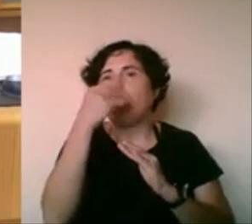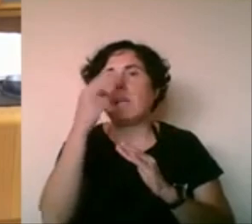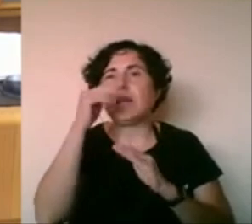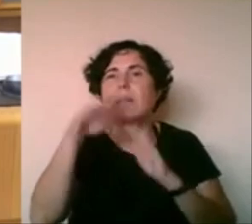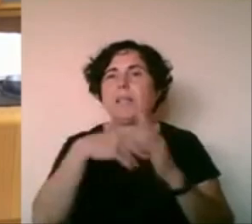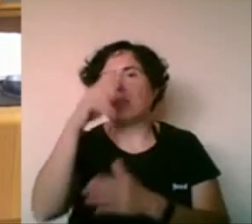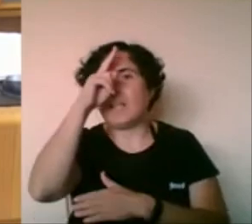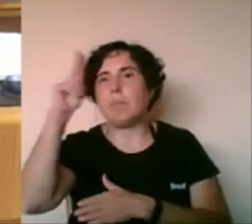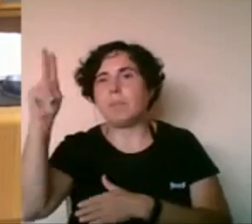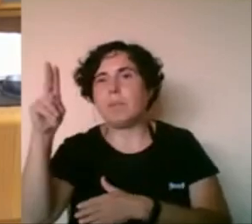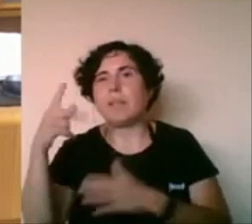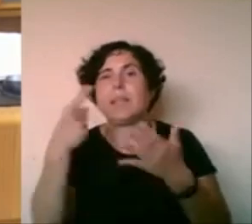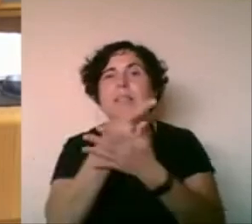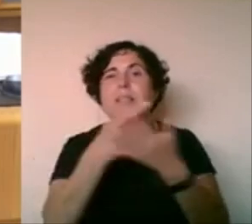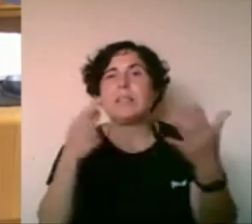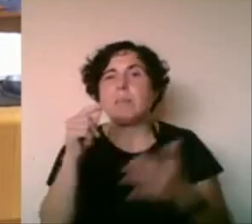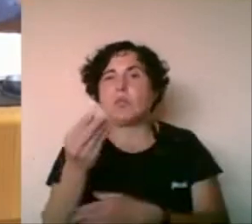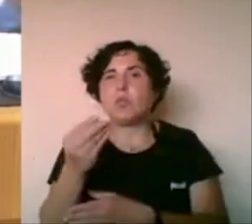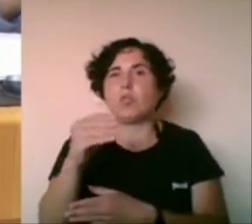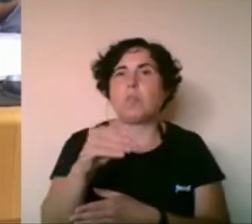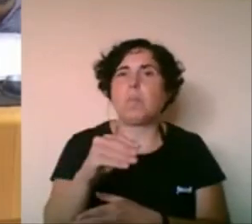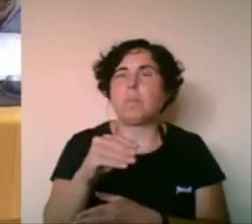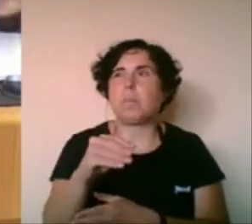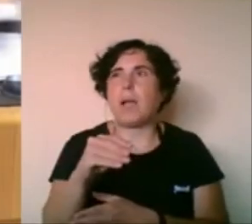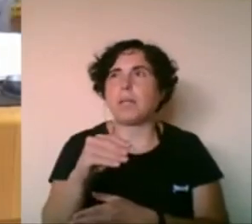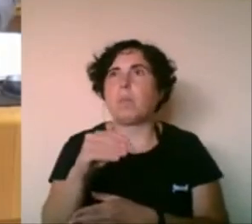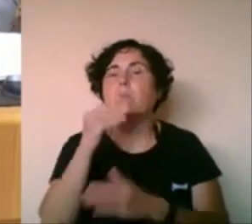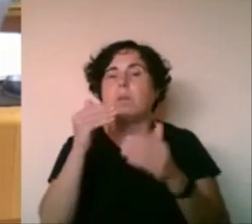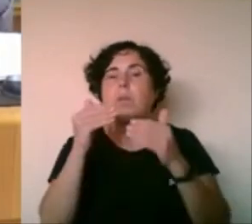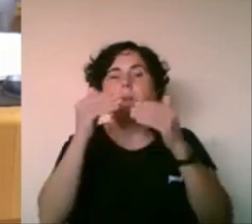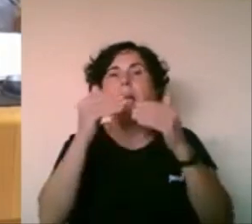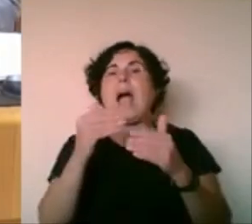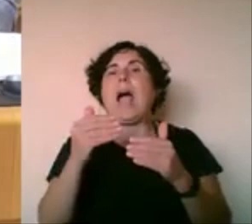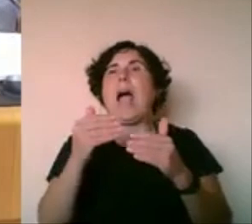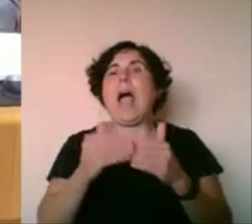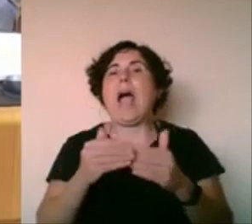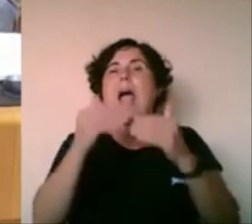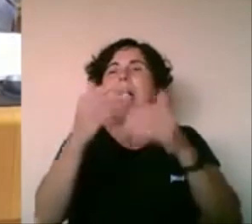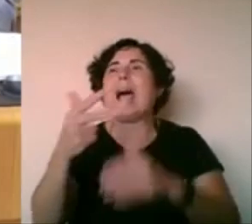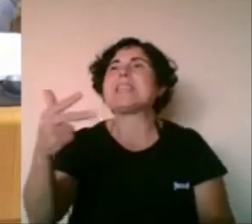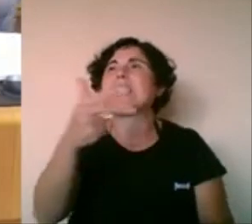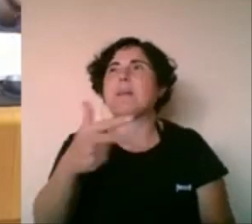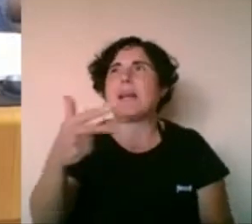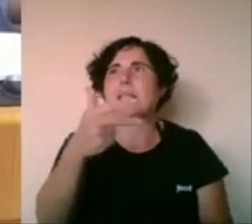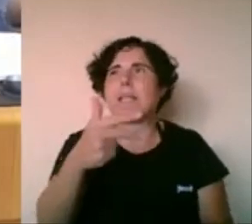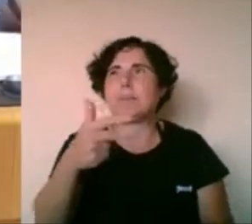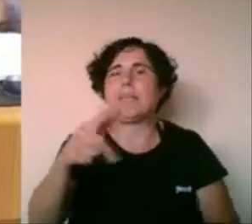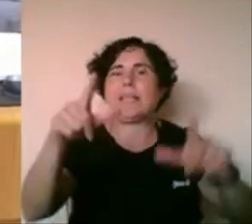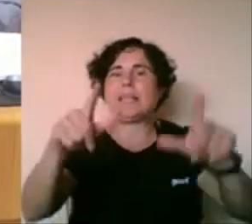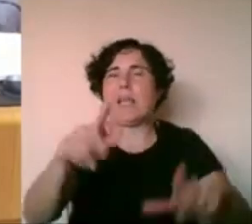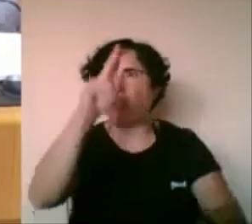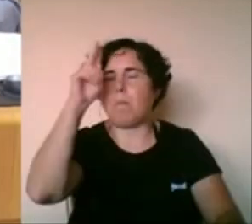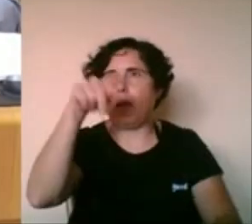16 minutos al llegar ya a Chamartín. No lo dice el Partido Popular. Yo creo que lo estamos sufriendo